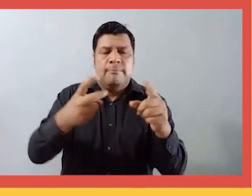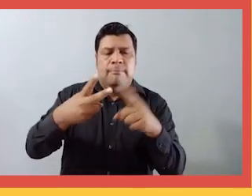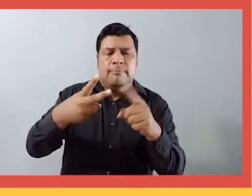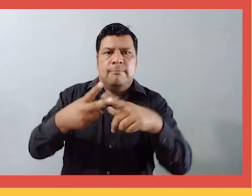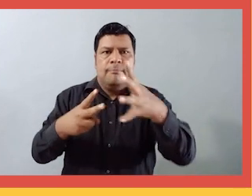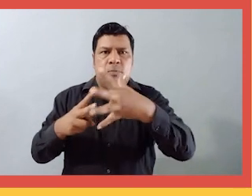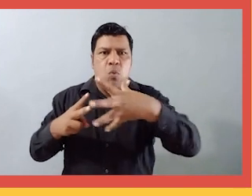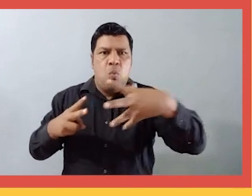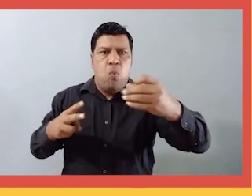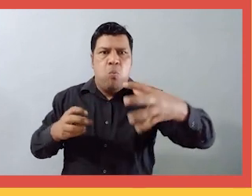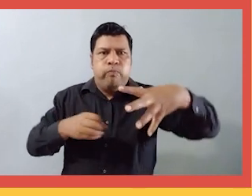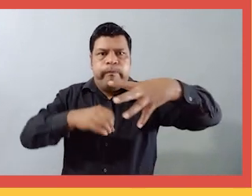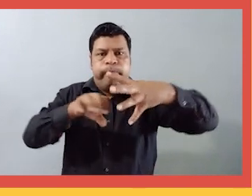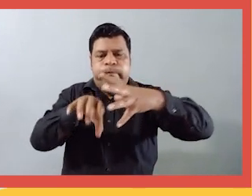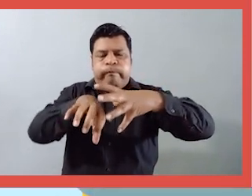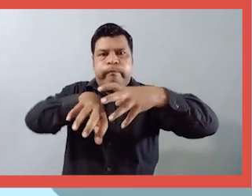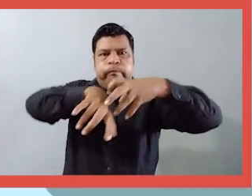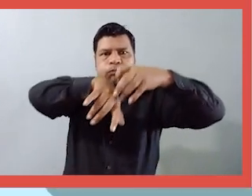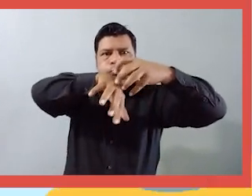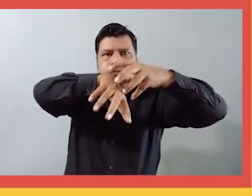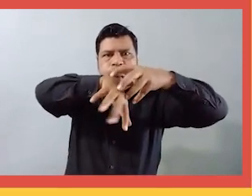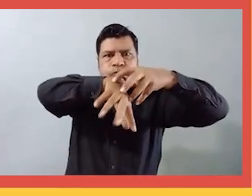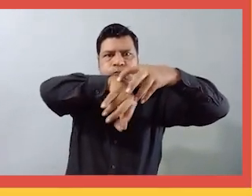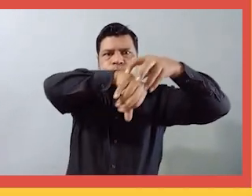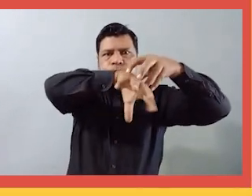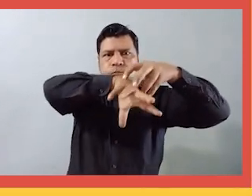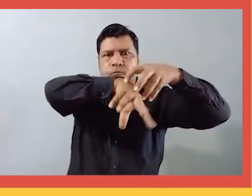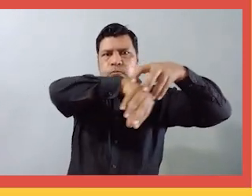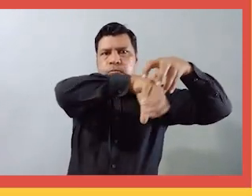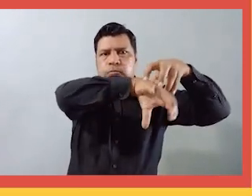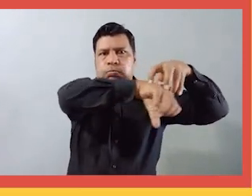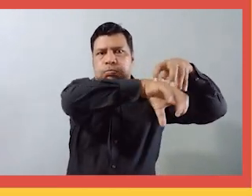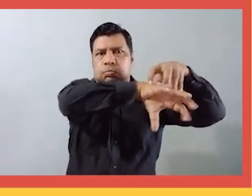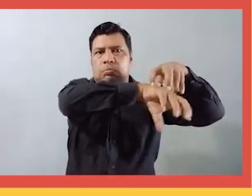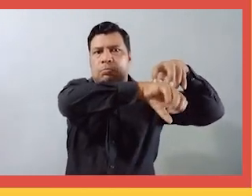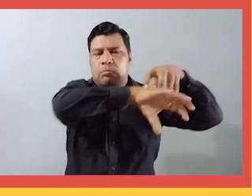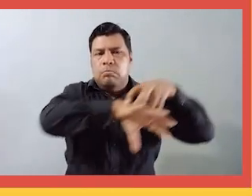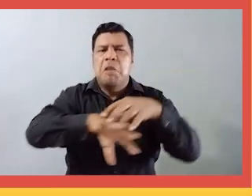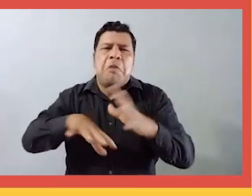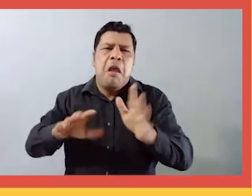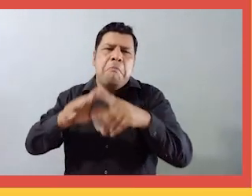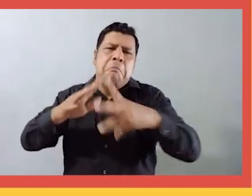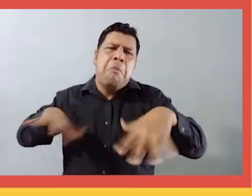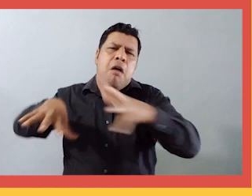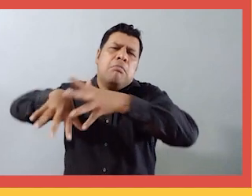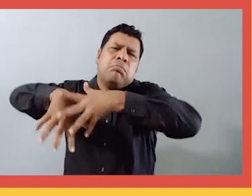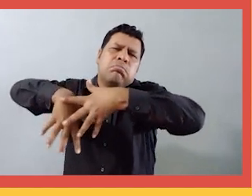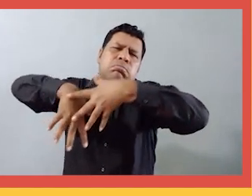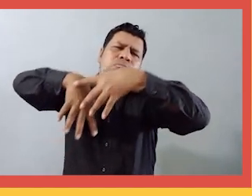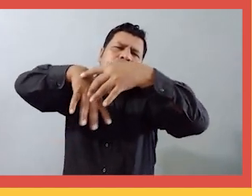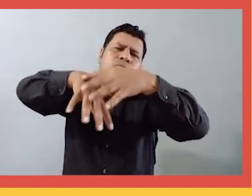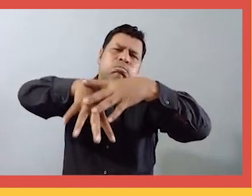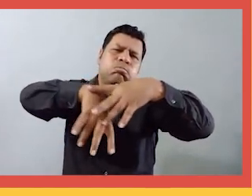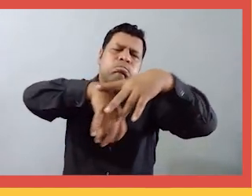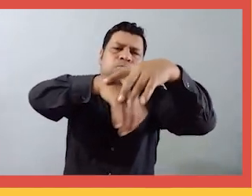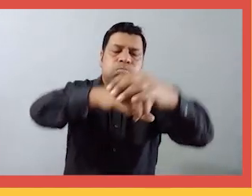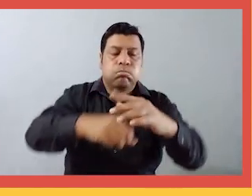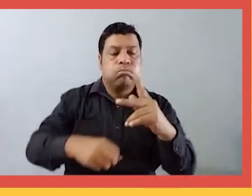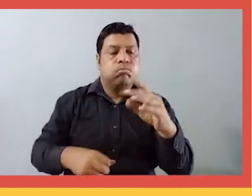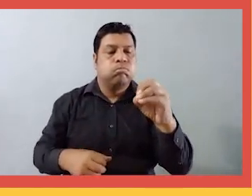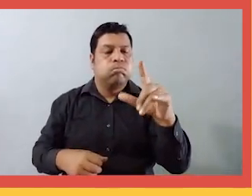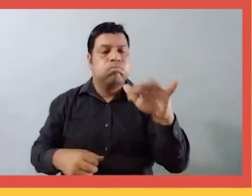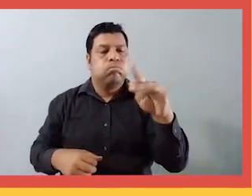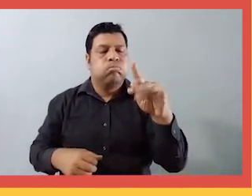tentáculos. Medusas, con forma de campana que utilizan para nadar, pero prefieren dejarse llevar por las corrientes